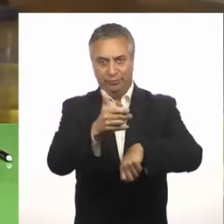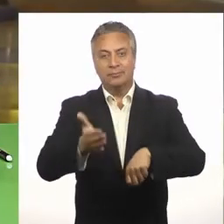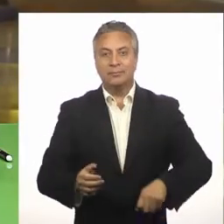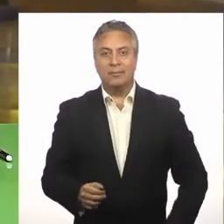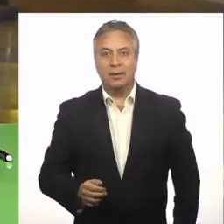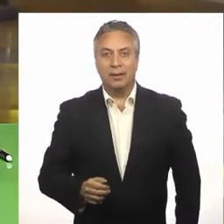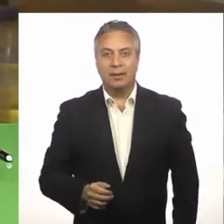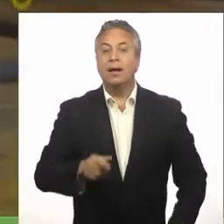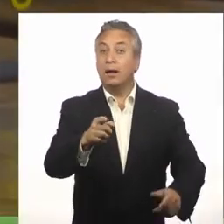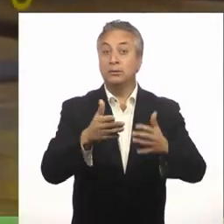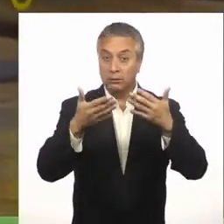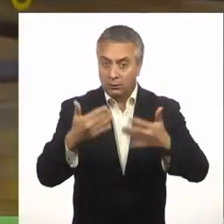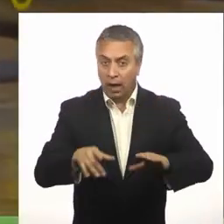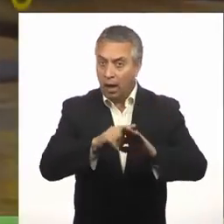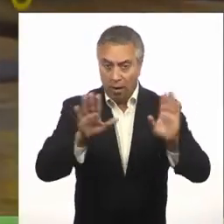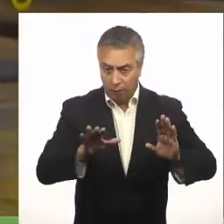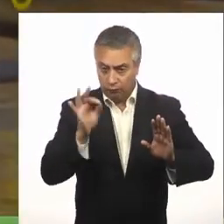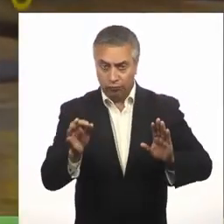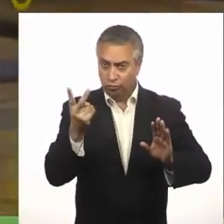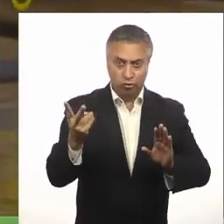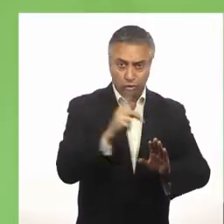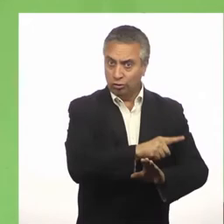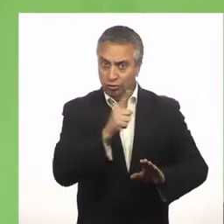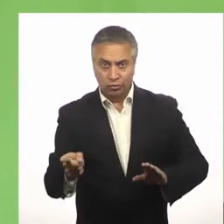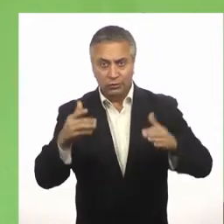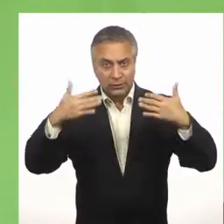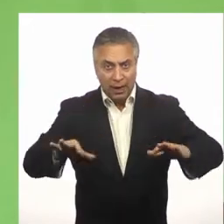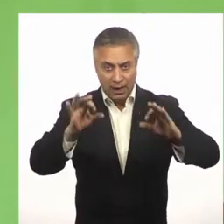Y al otro extremo, hacemos el otro.